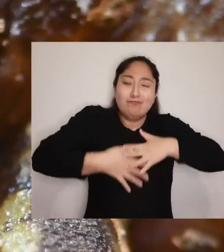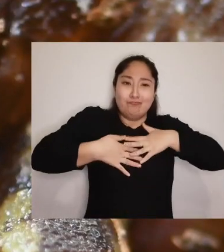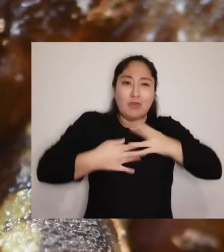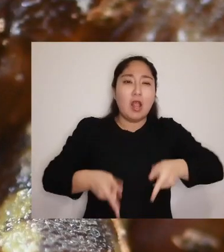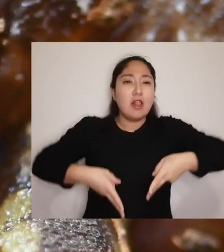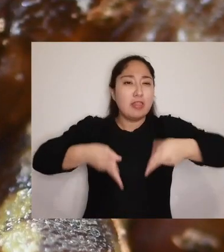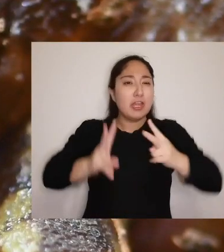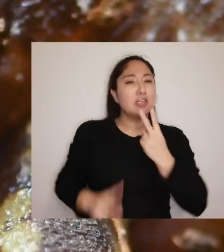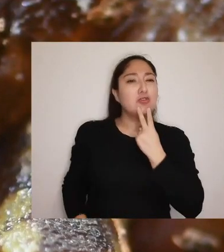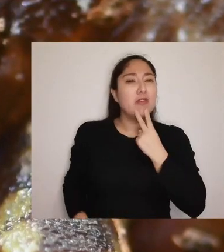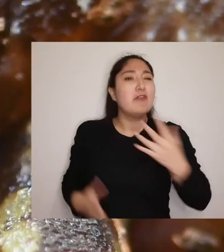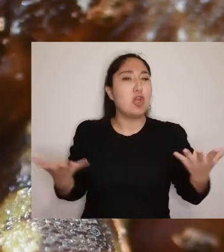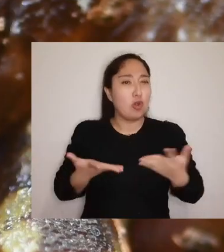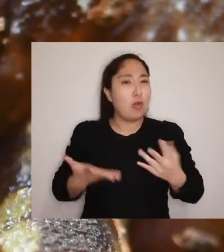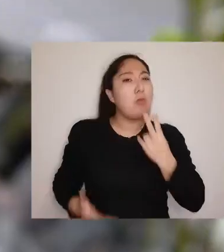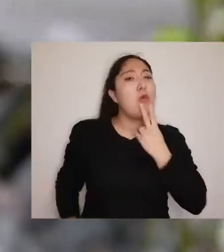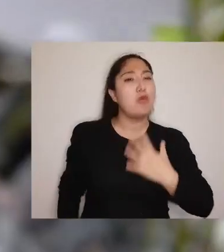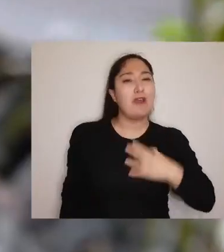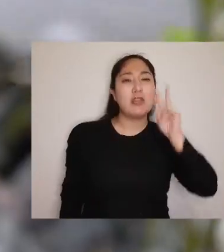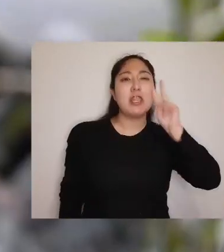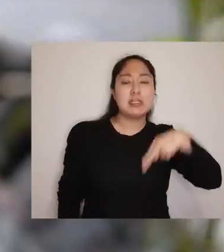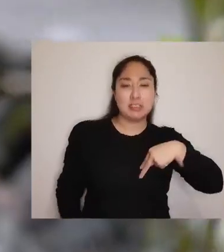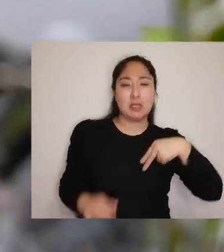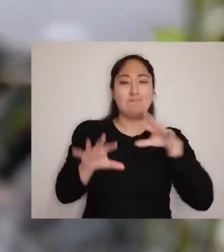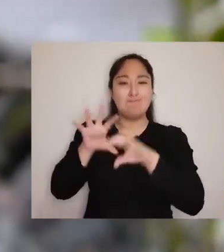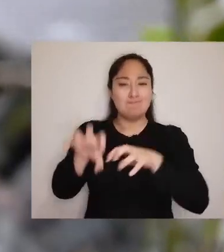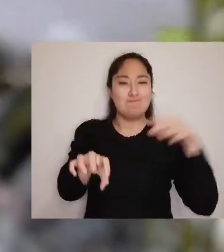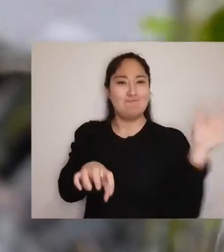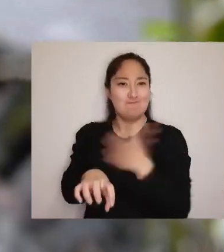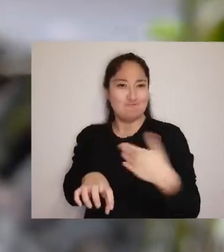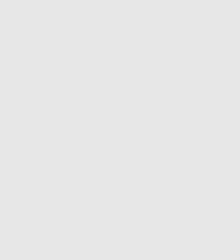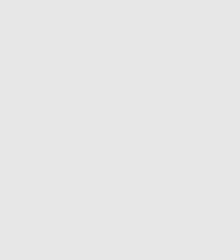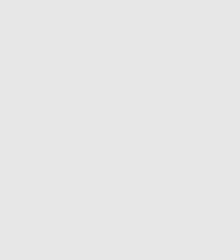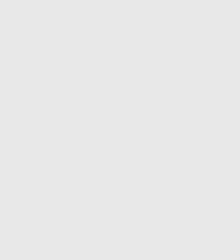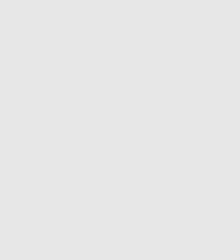su sintiencia y el derecho a vivir una vida libre de maltrato.